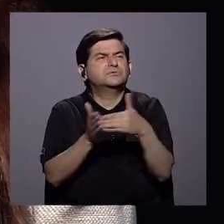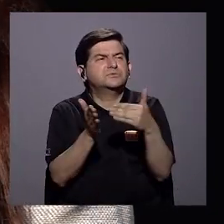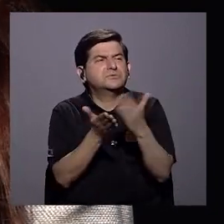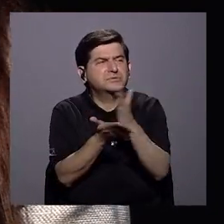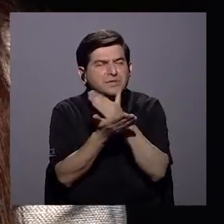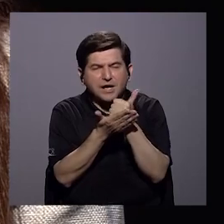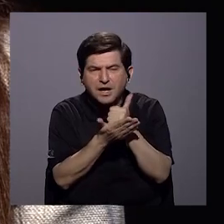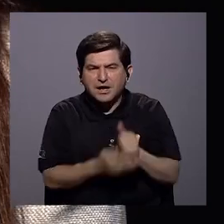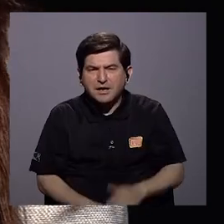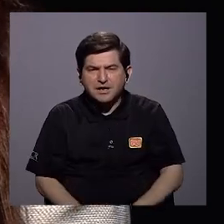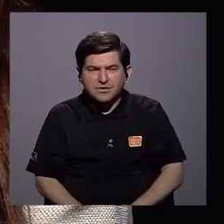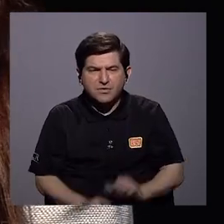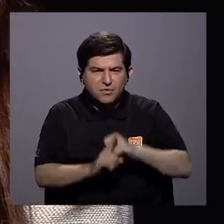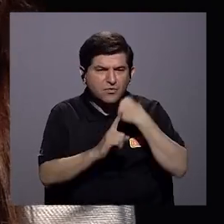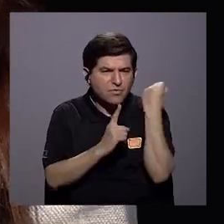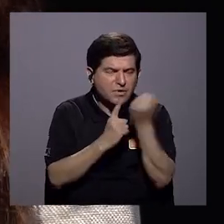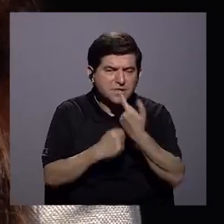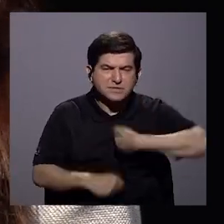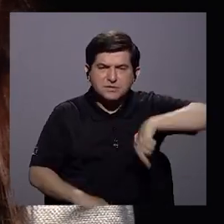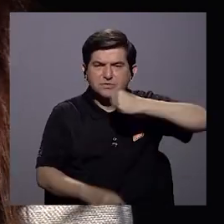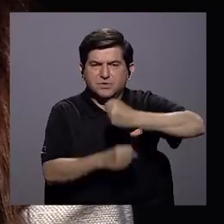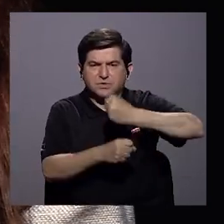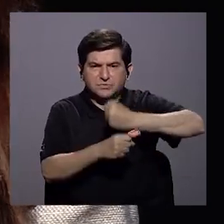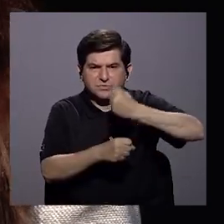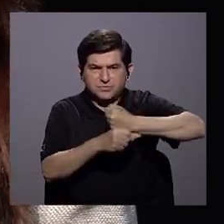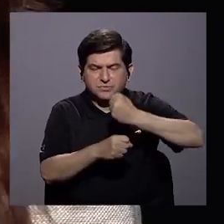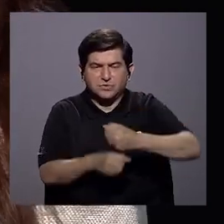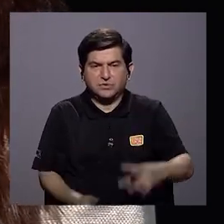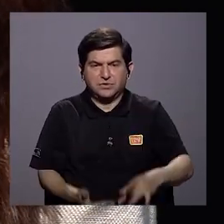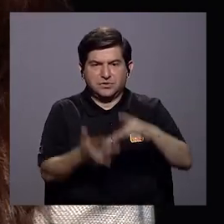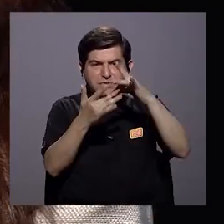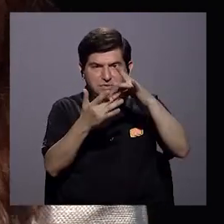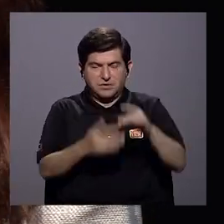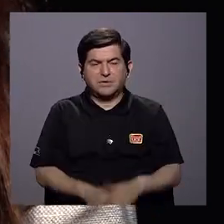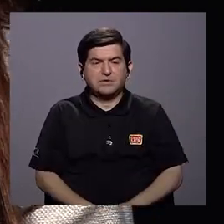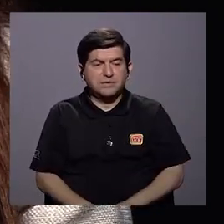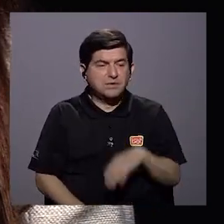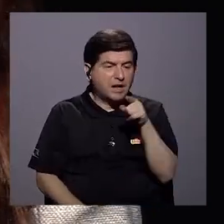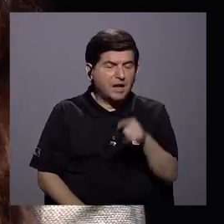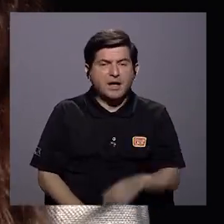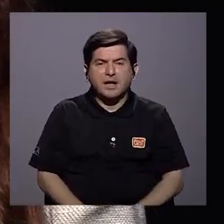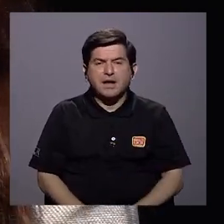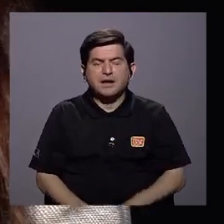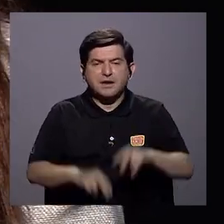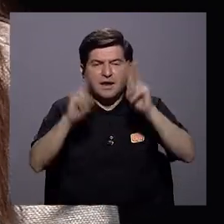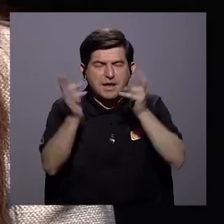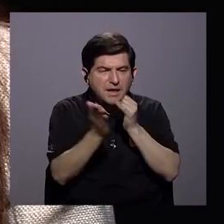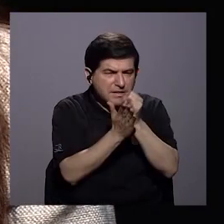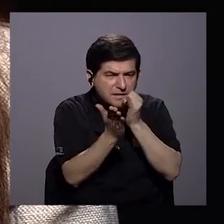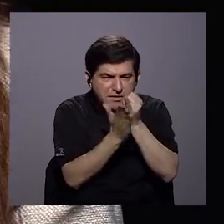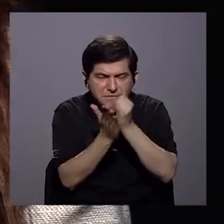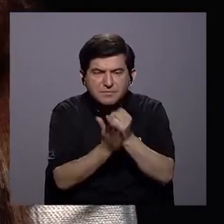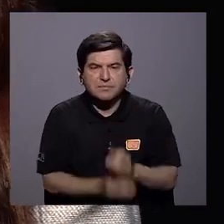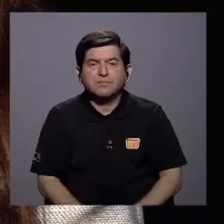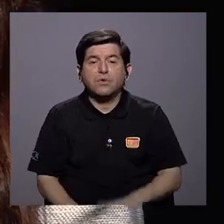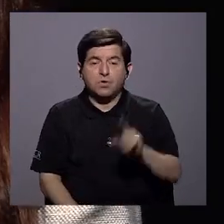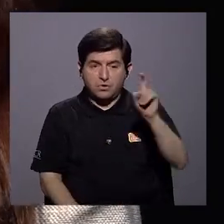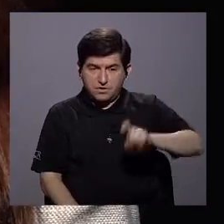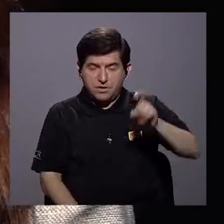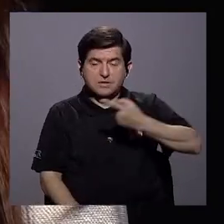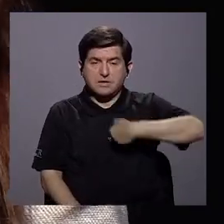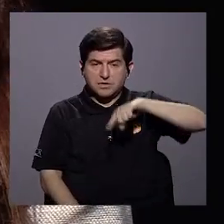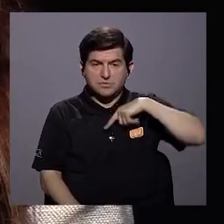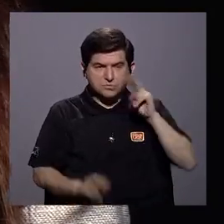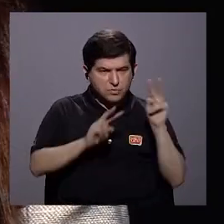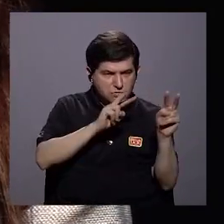algunos alcances de nuestro quehacer, especialmente, por ejemplo, en materia inspectiva. Nosotros definitivamente tenemos que